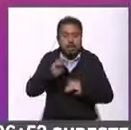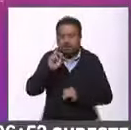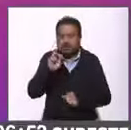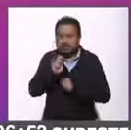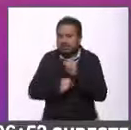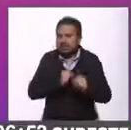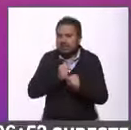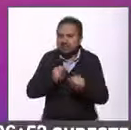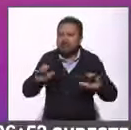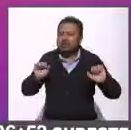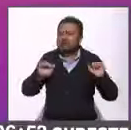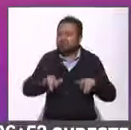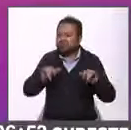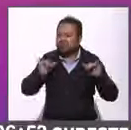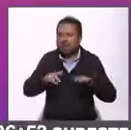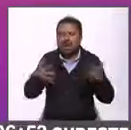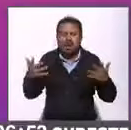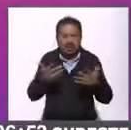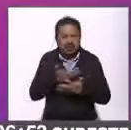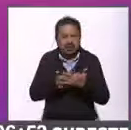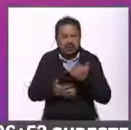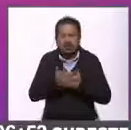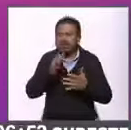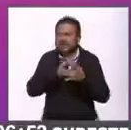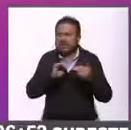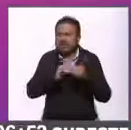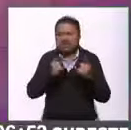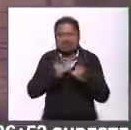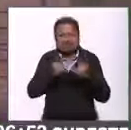30 años se reúnen para hacer su labor. Aquí la historia.